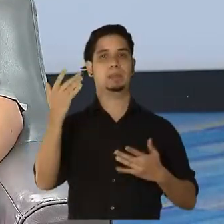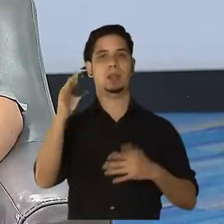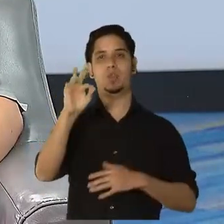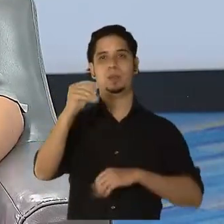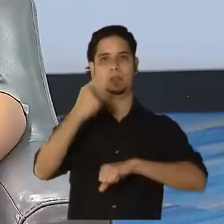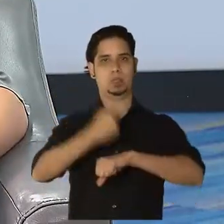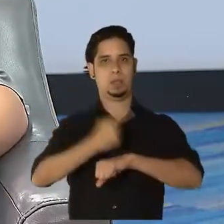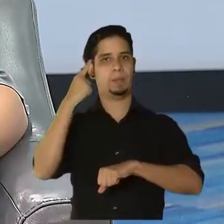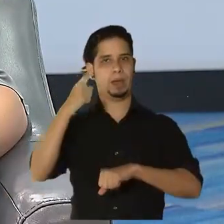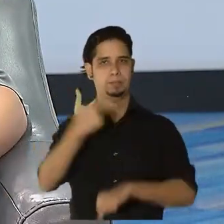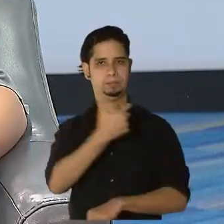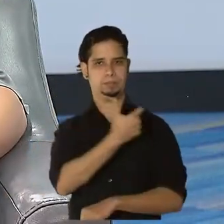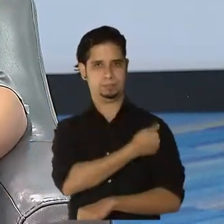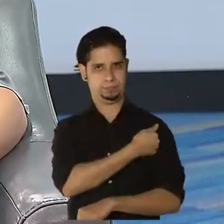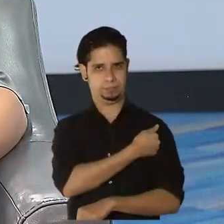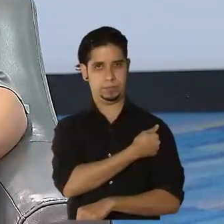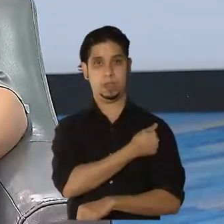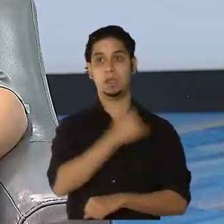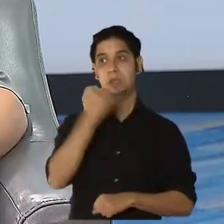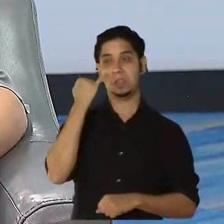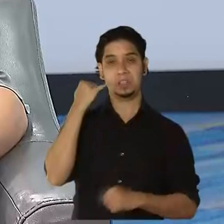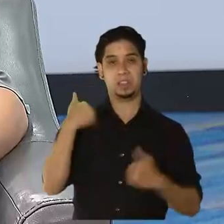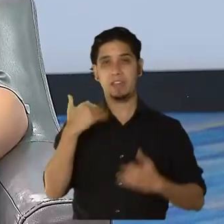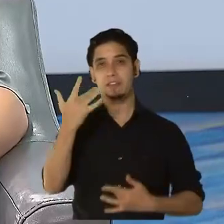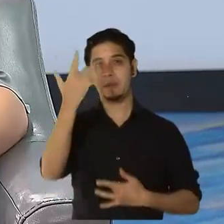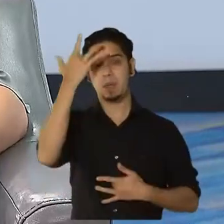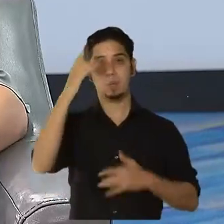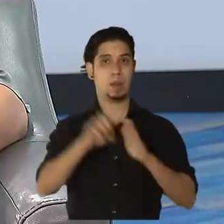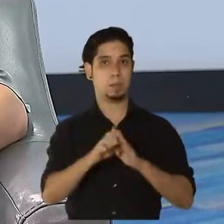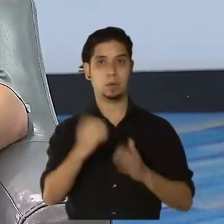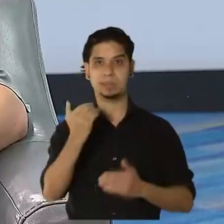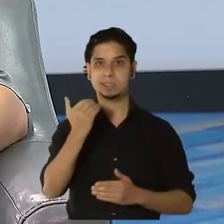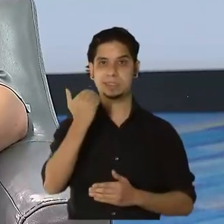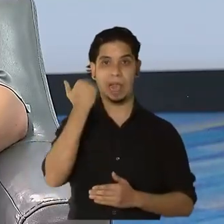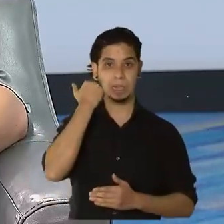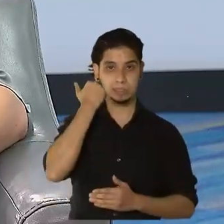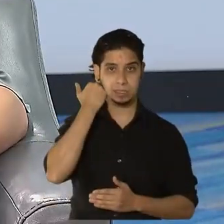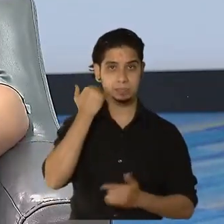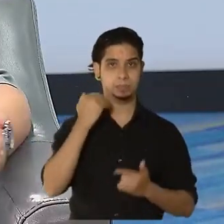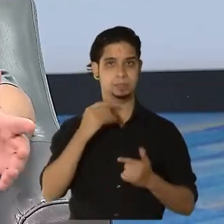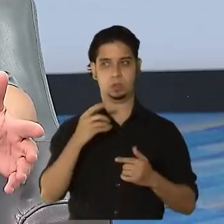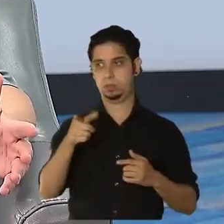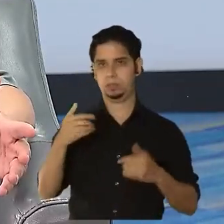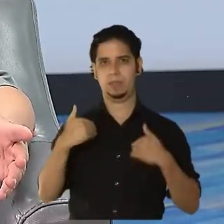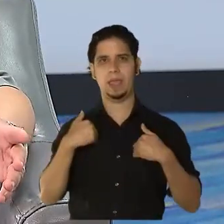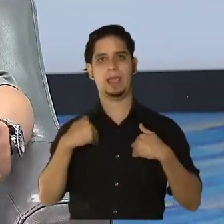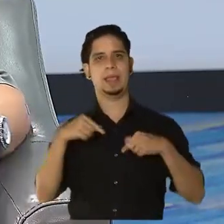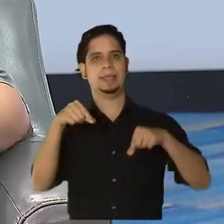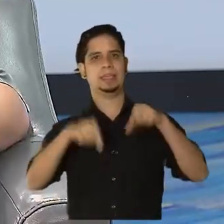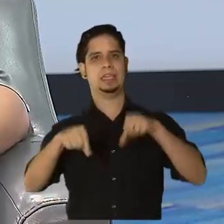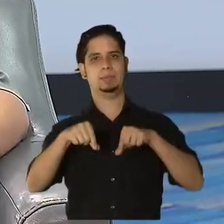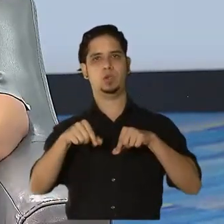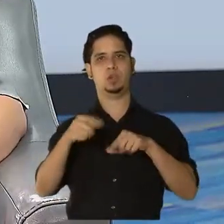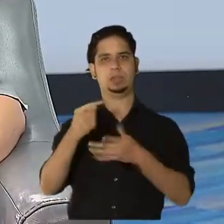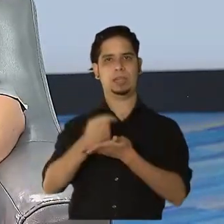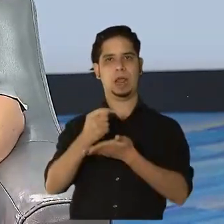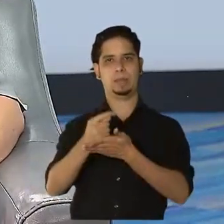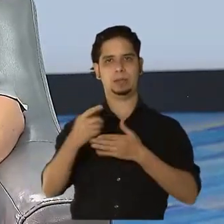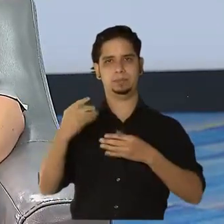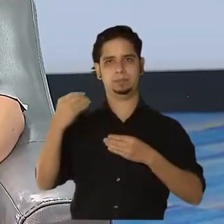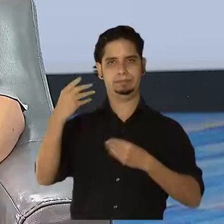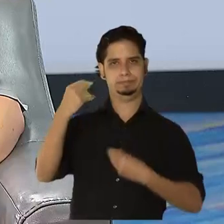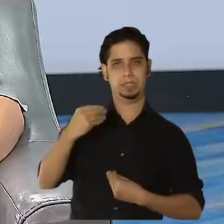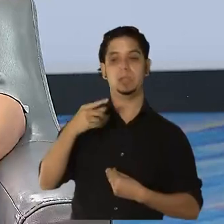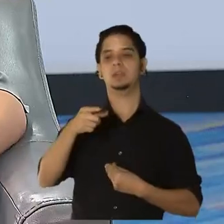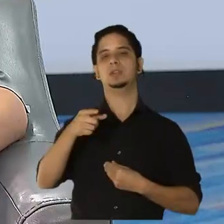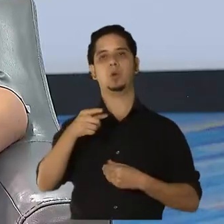Y entonces, si tienen ciertas condiciones, por ejemplo, cáncer, que le dan quimioterapia, tienen que esperar dos semanas o uno. Así que